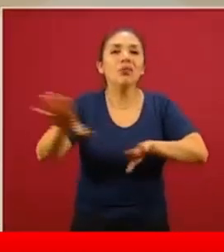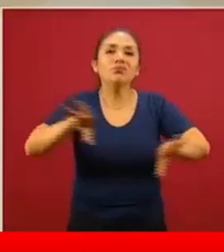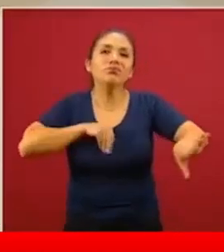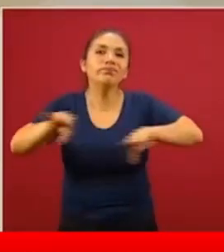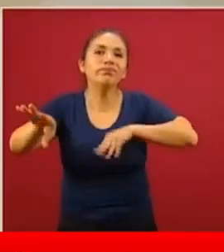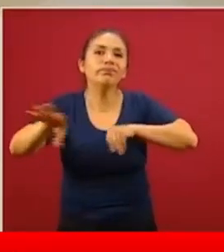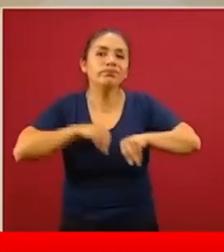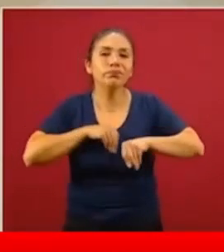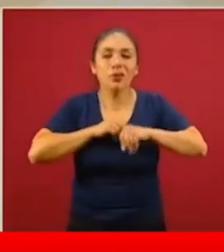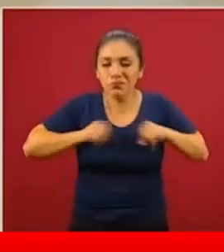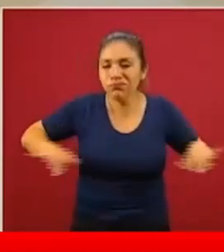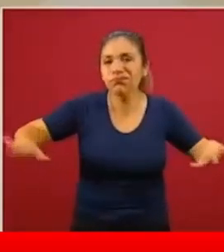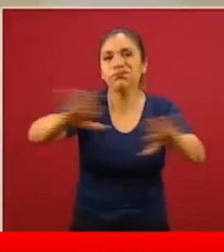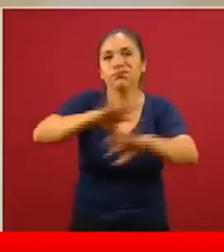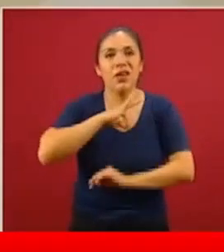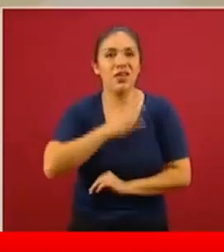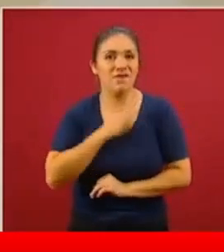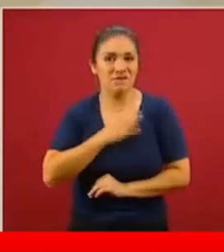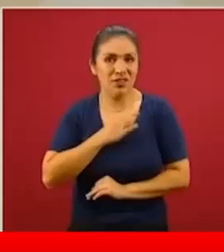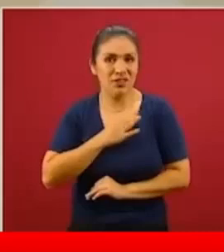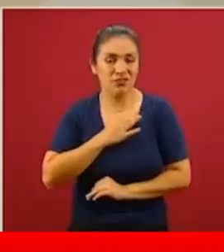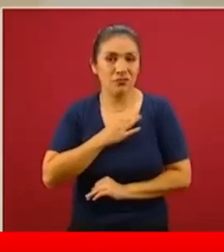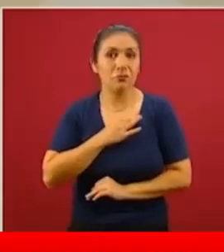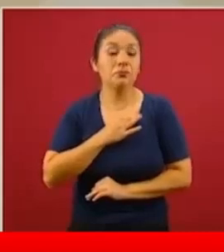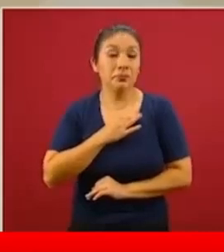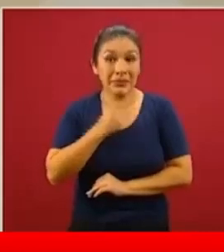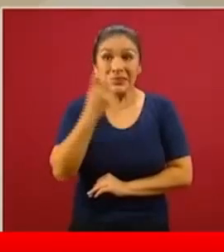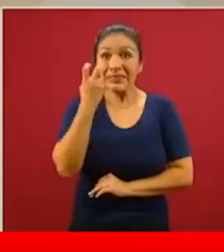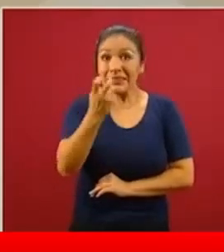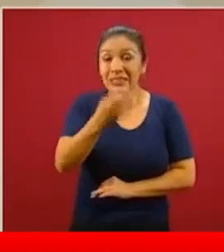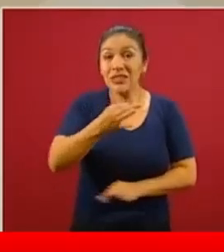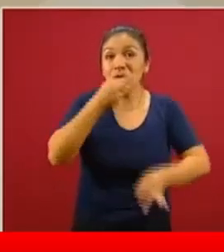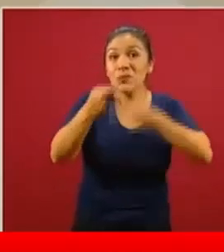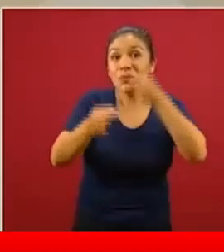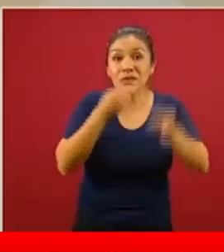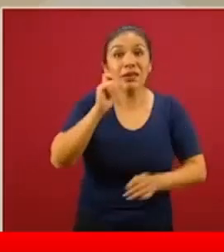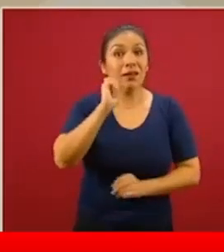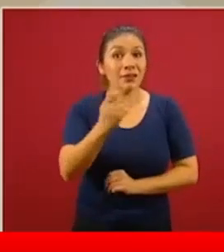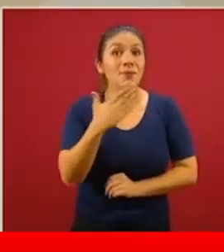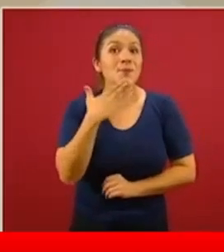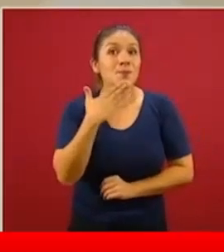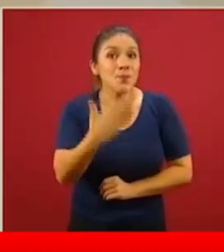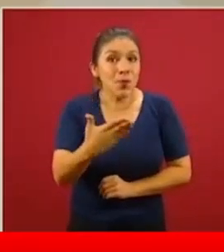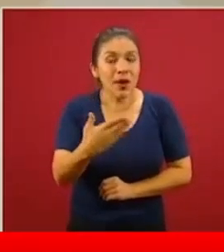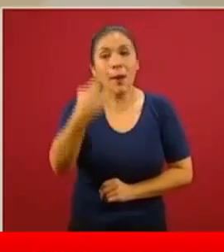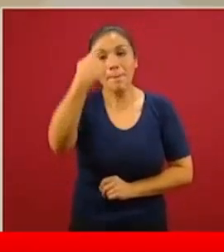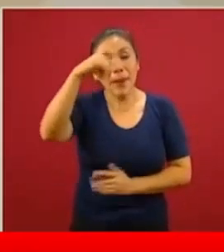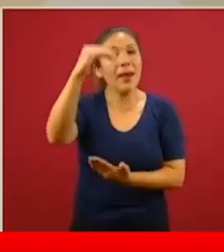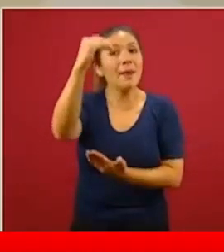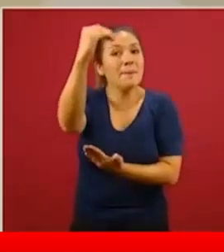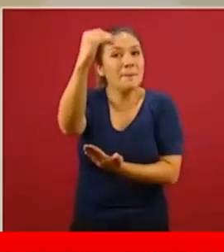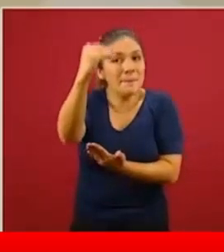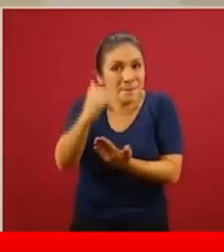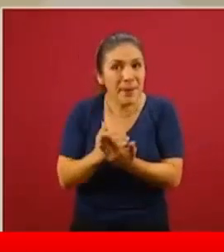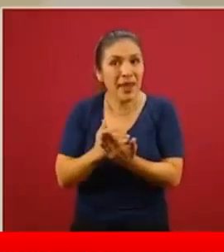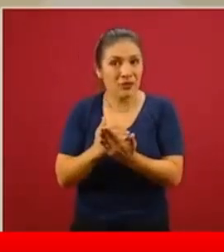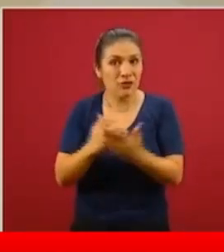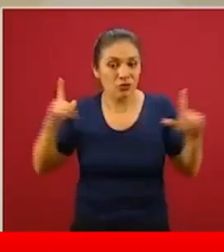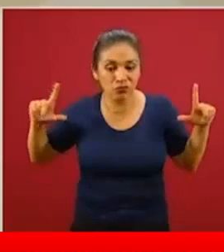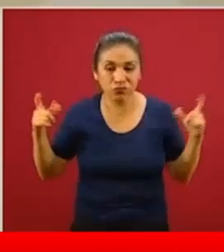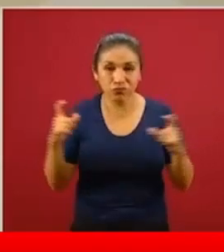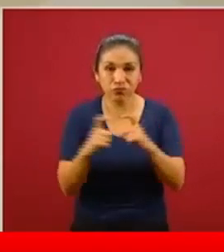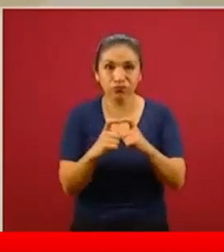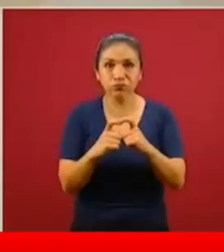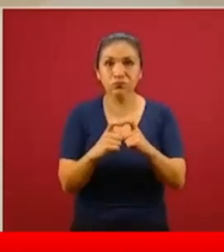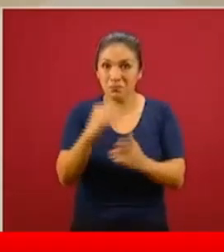y propagación. Entonces, esta buena noticia de disminución, una disminución de